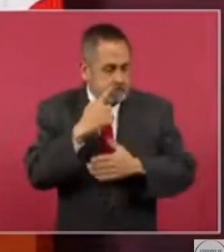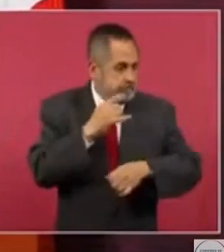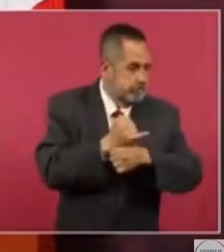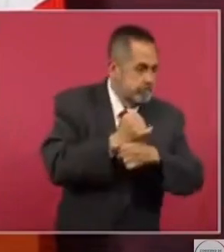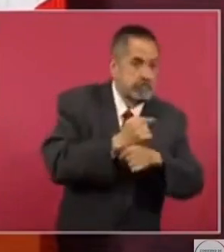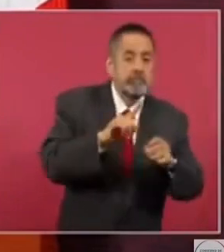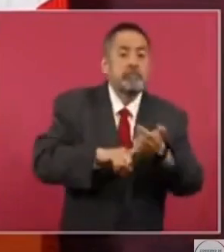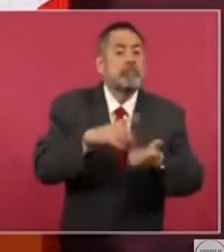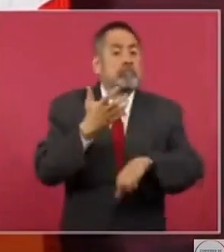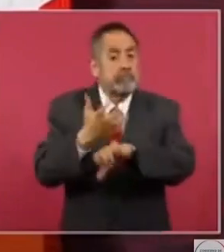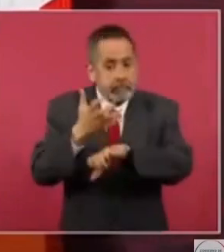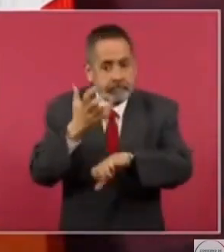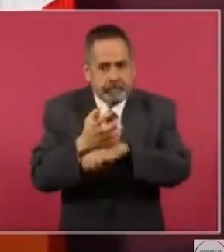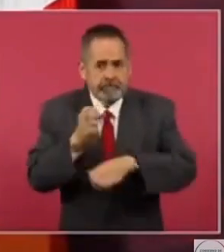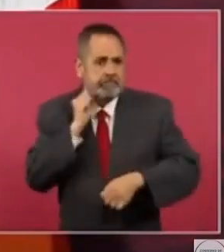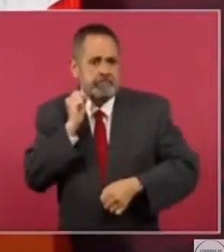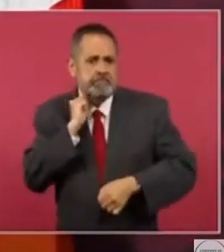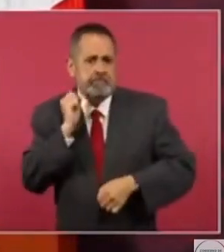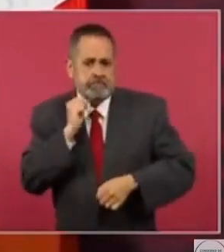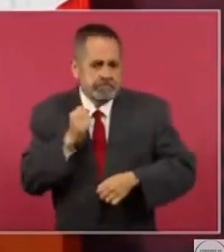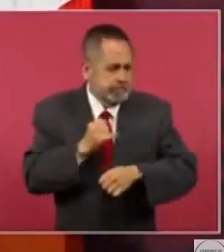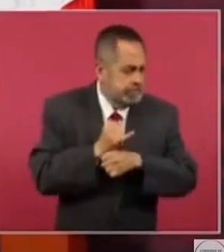Estados Unidos, se demostró,